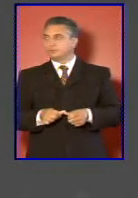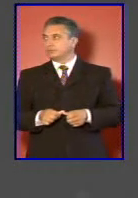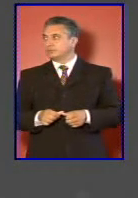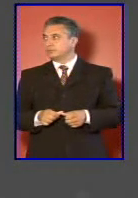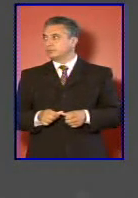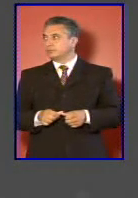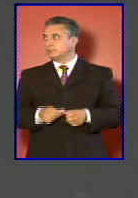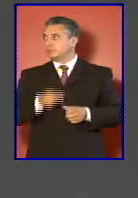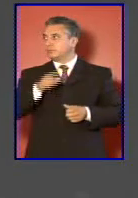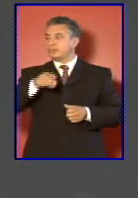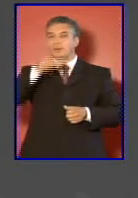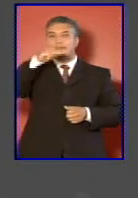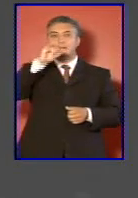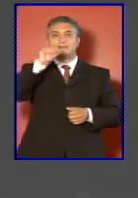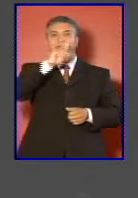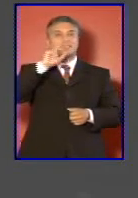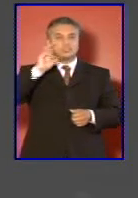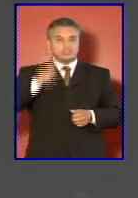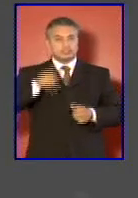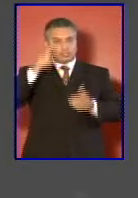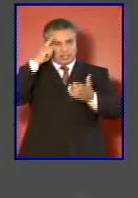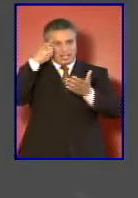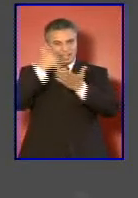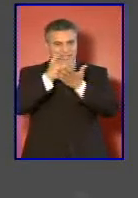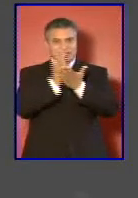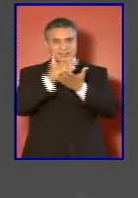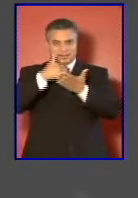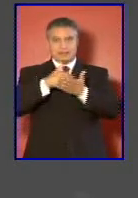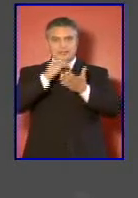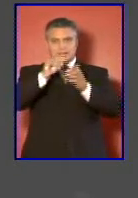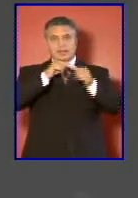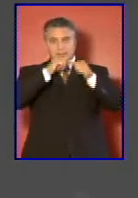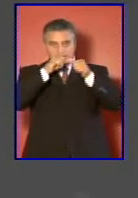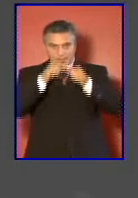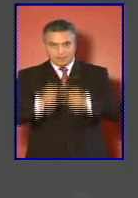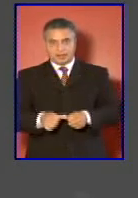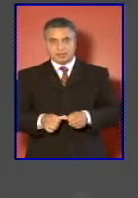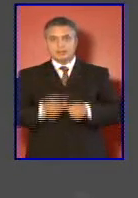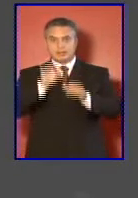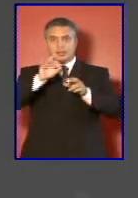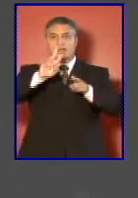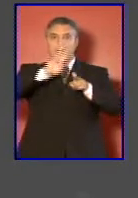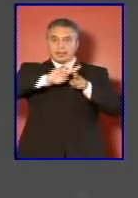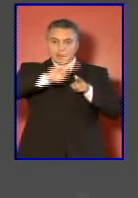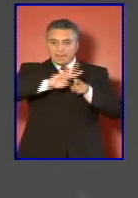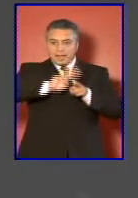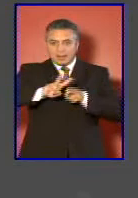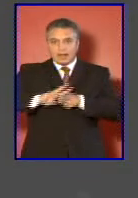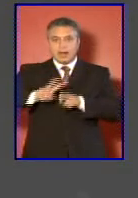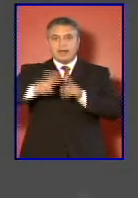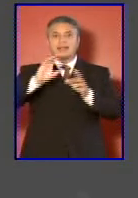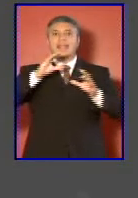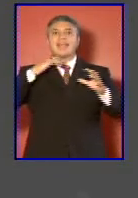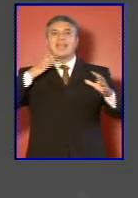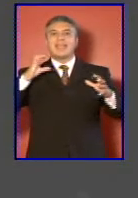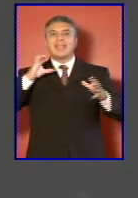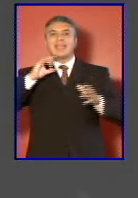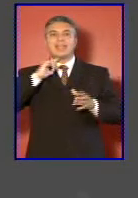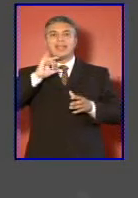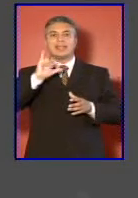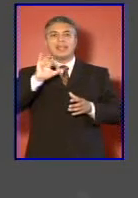la misión estratégica de mantener y reparar los equipos de cada institución